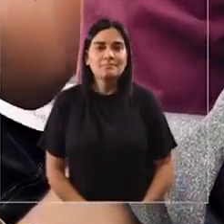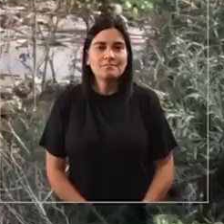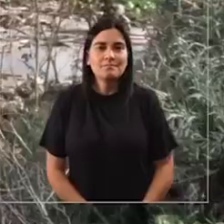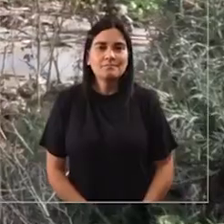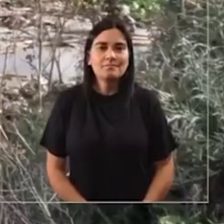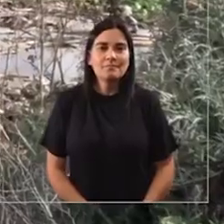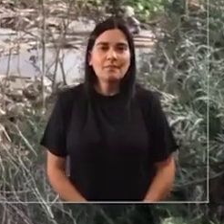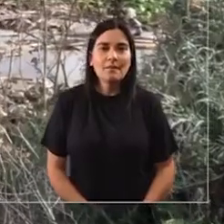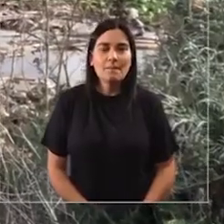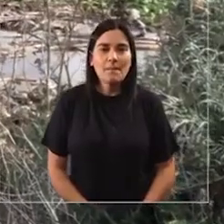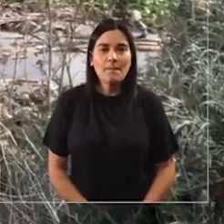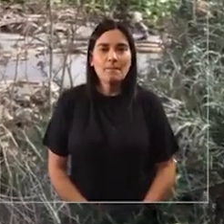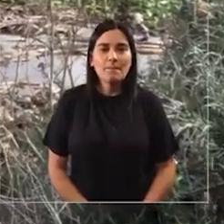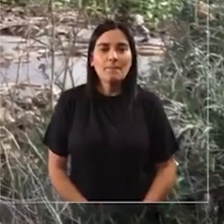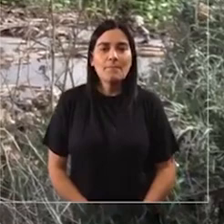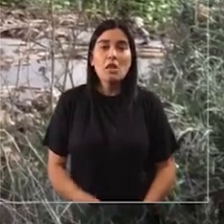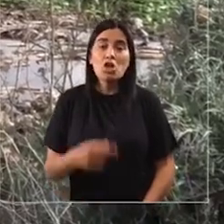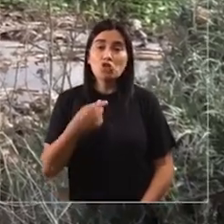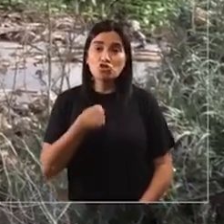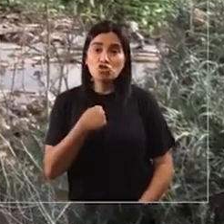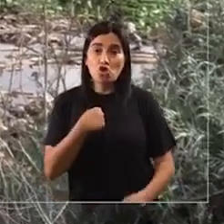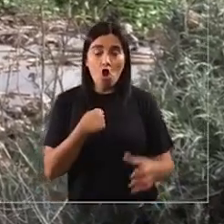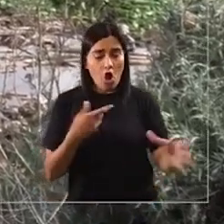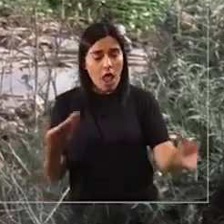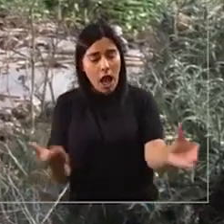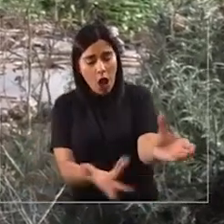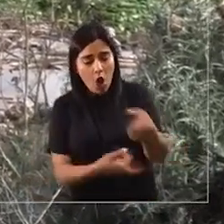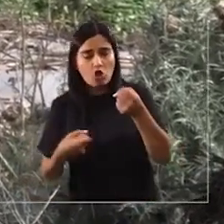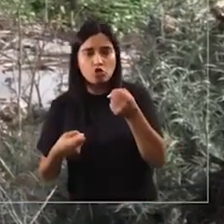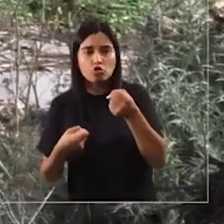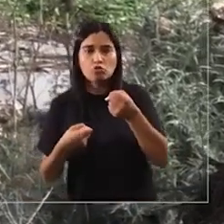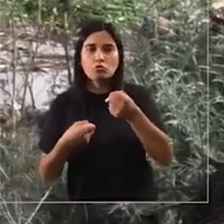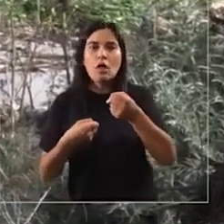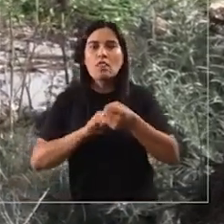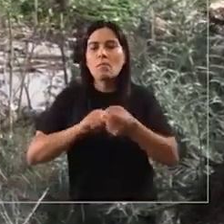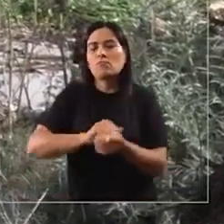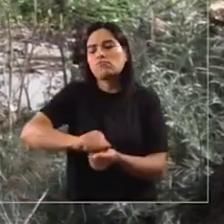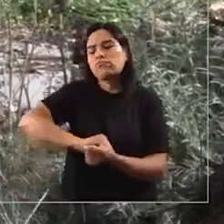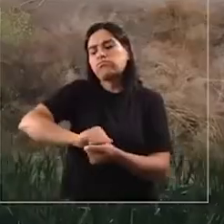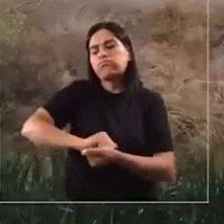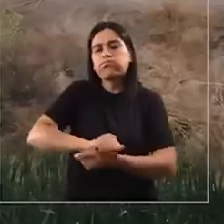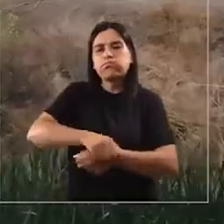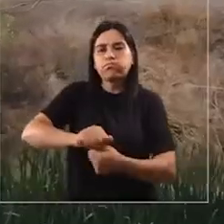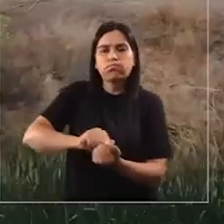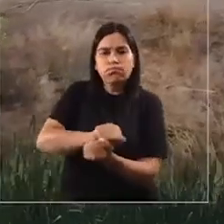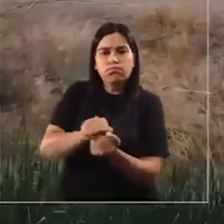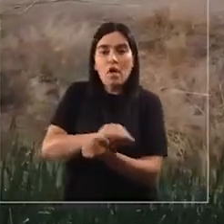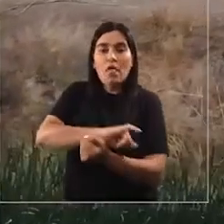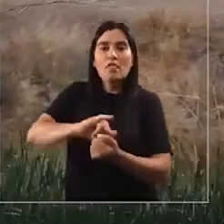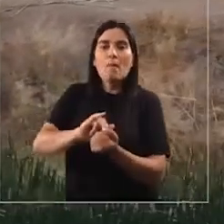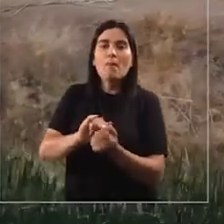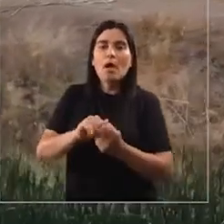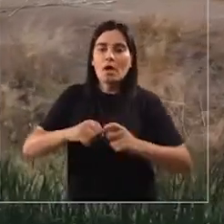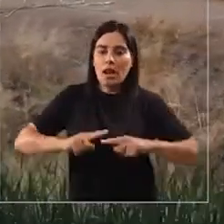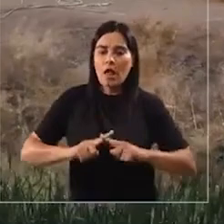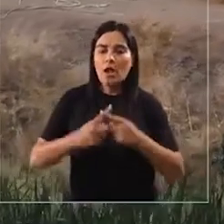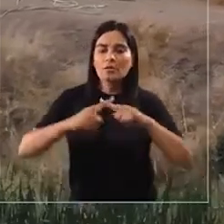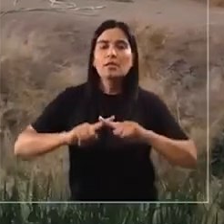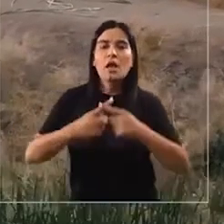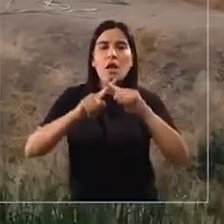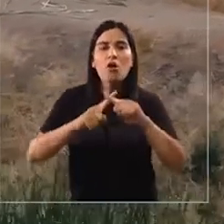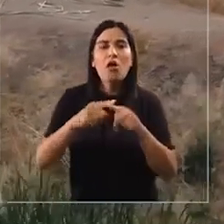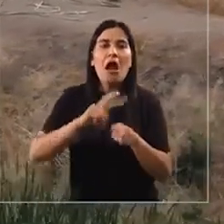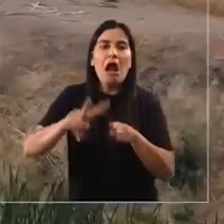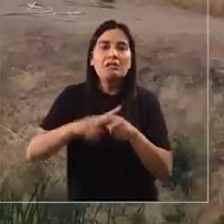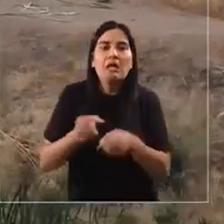Yo la corto, la proceso, después la tejo, hago esteras artesanales, se hacen paraguas, se